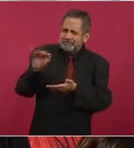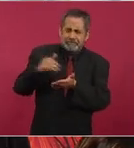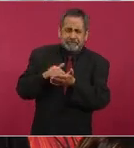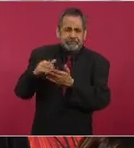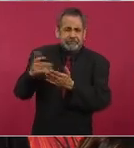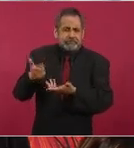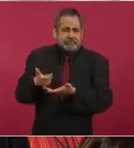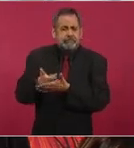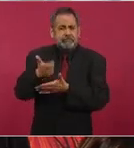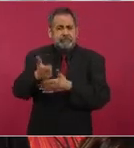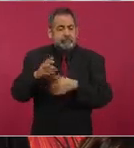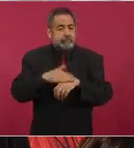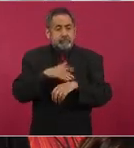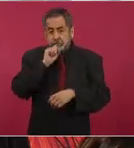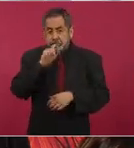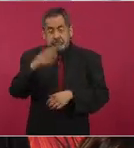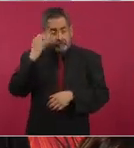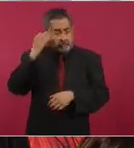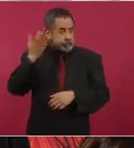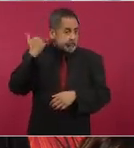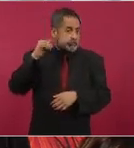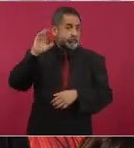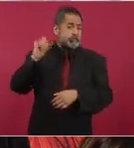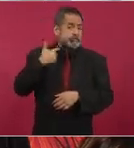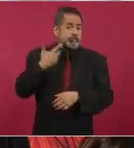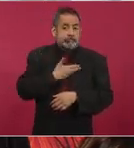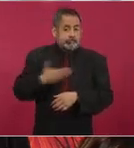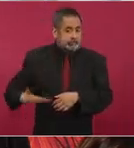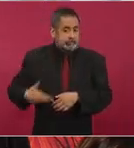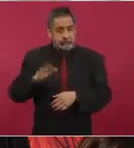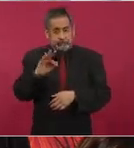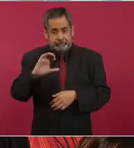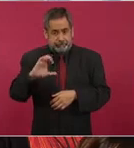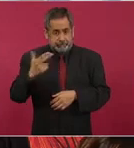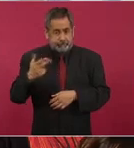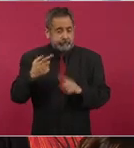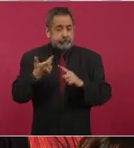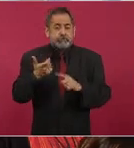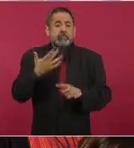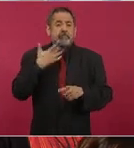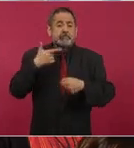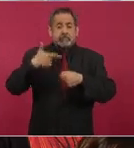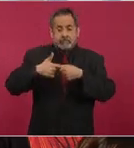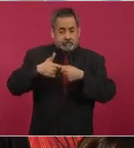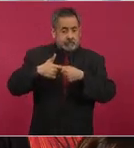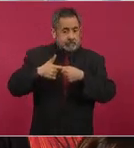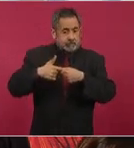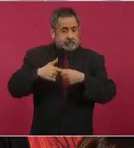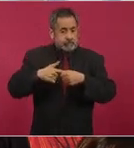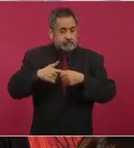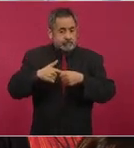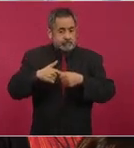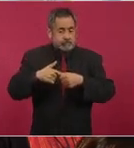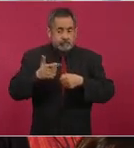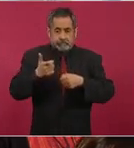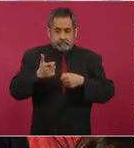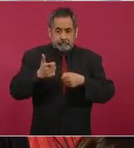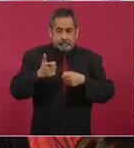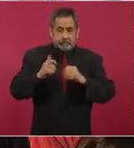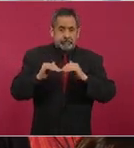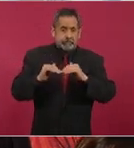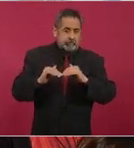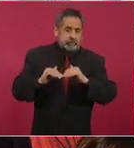sexenio del expresidente Calderón el precio de la